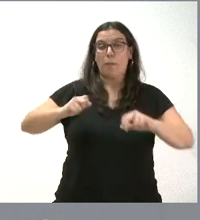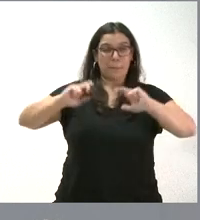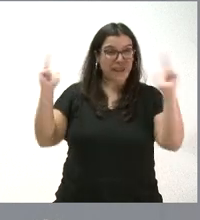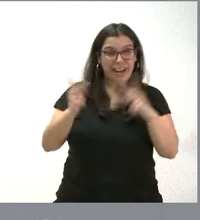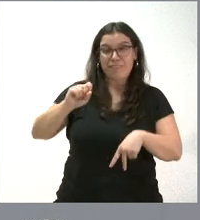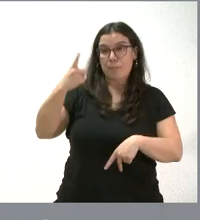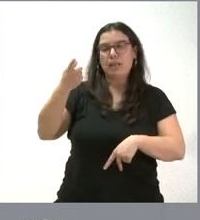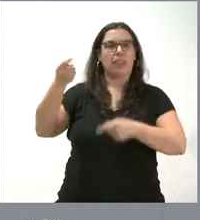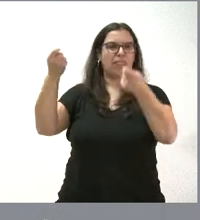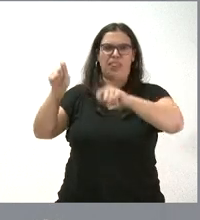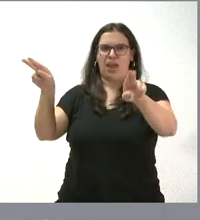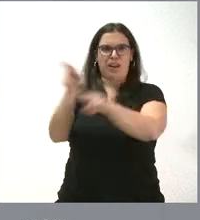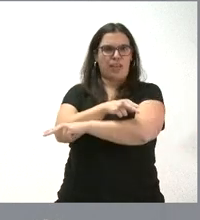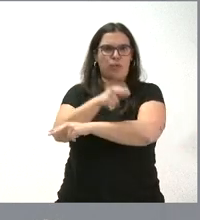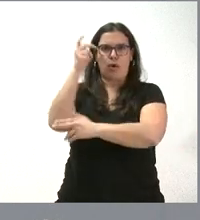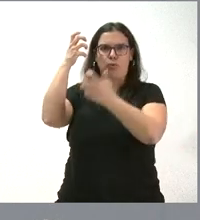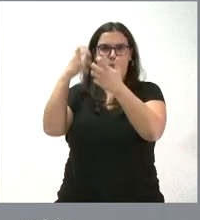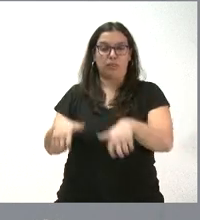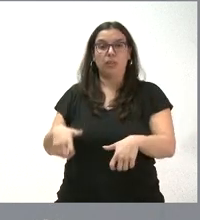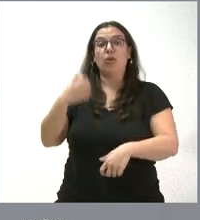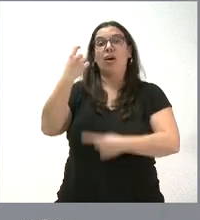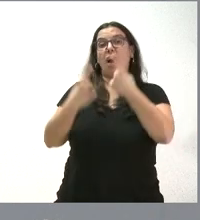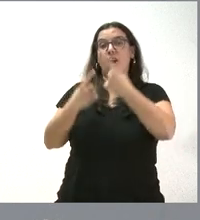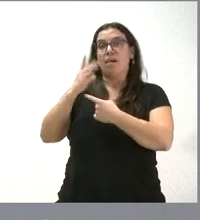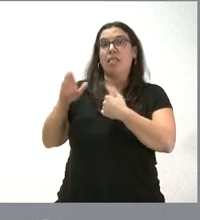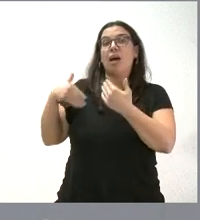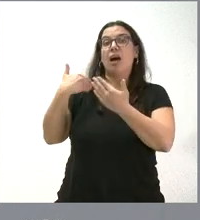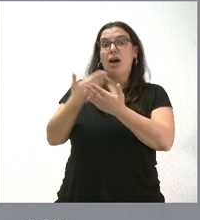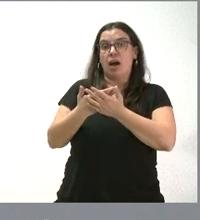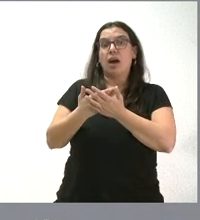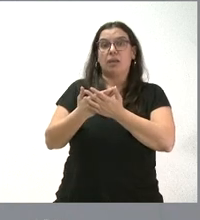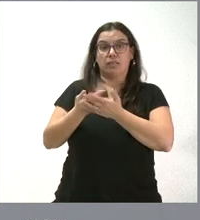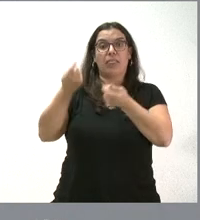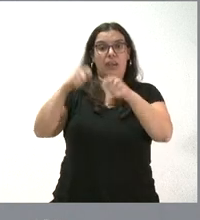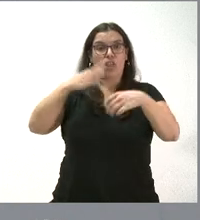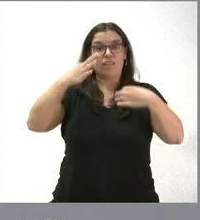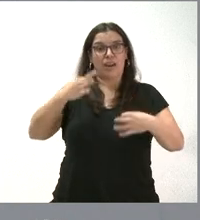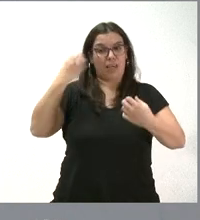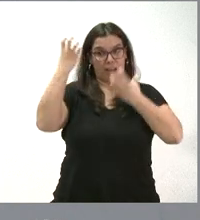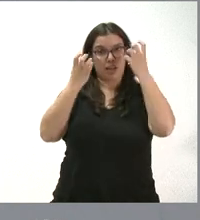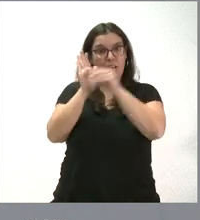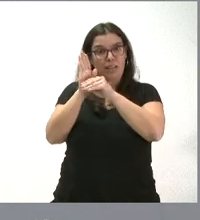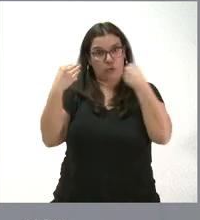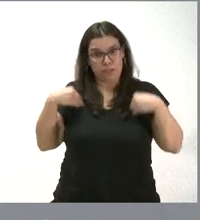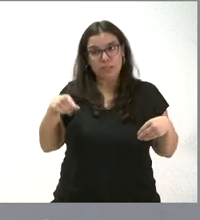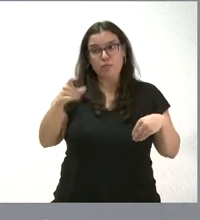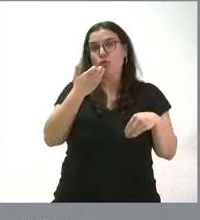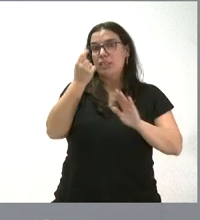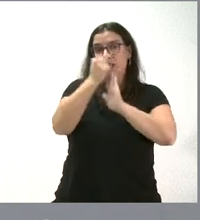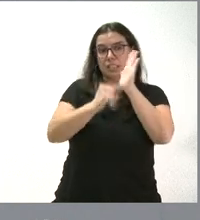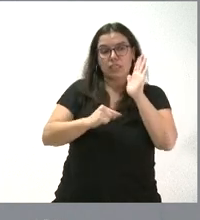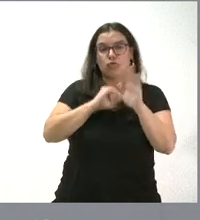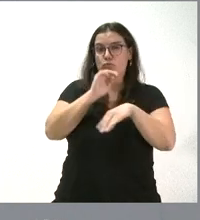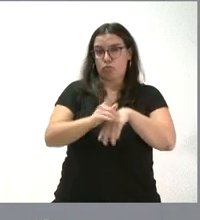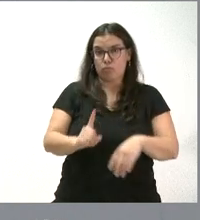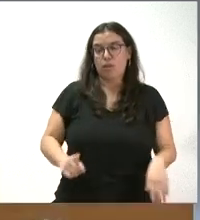aparejado el cierre de las instalaciones y, al menos en algunas ocasiones, recuerdan ustedes que se ha cerrado alguna instalación ganadera si los requisitos o condiciones